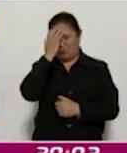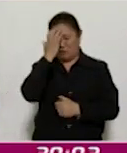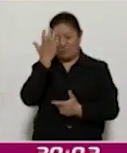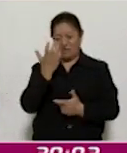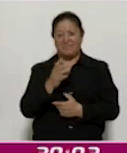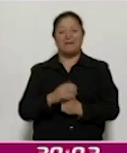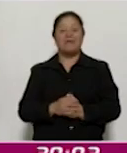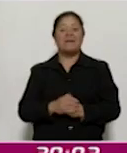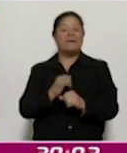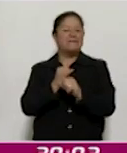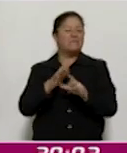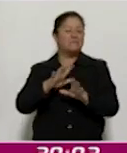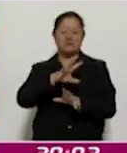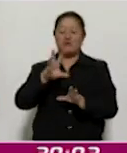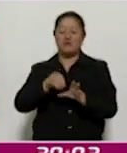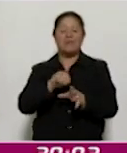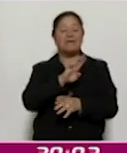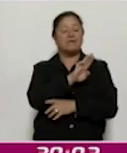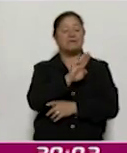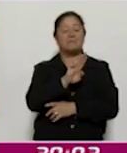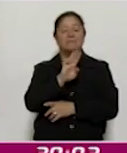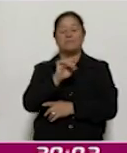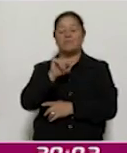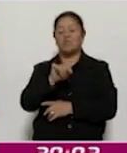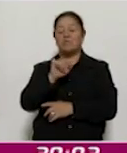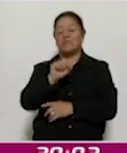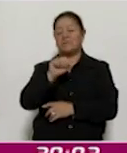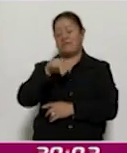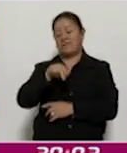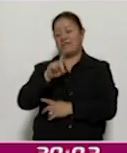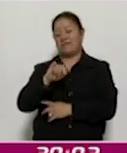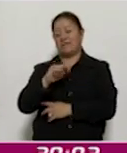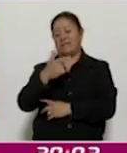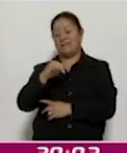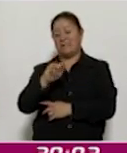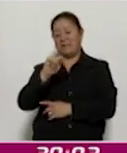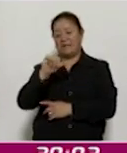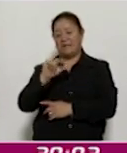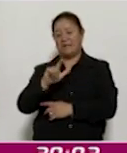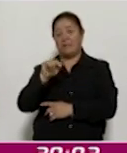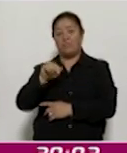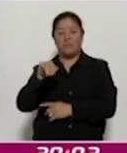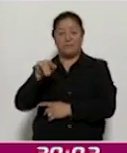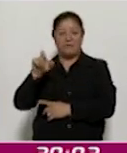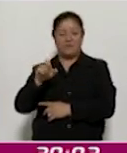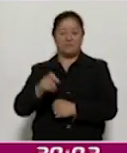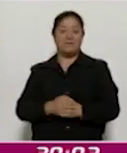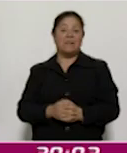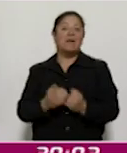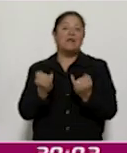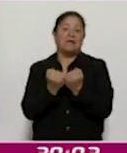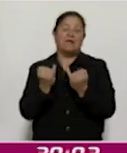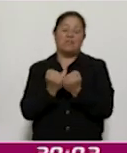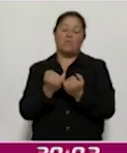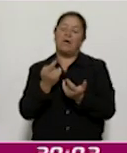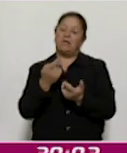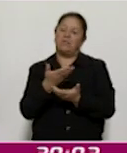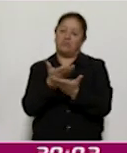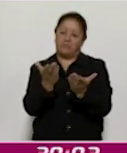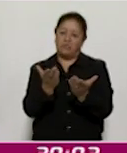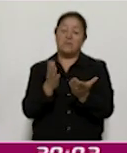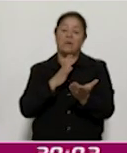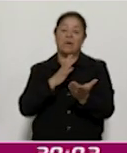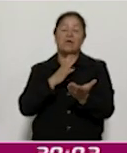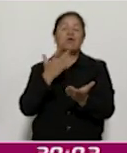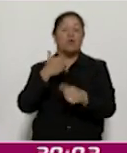www.sndigital.mx. Y de igual forma ponemos a su disposición un